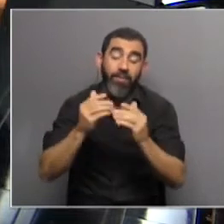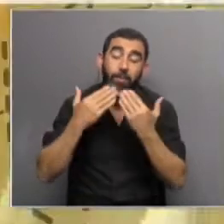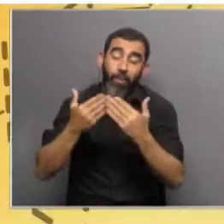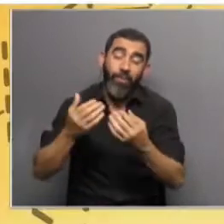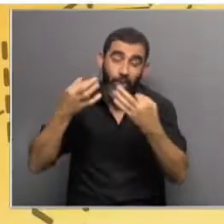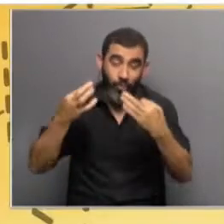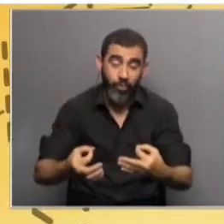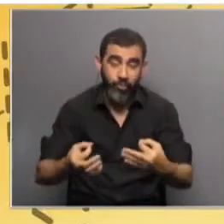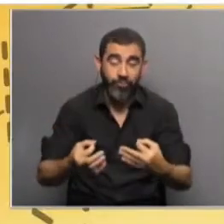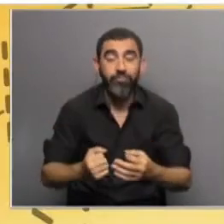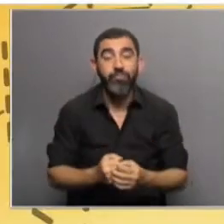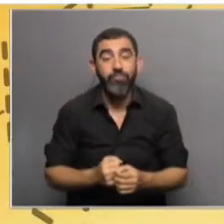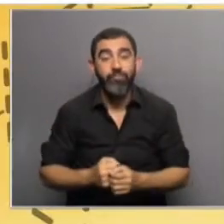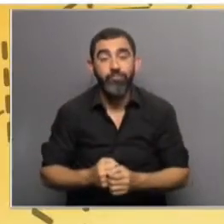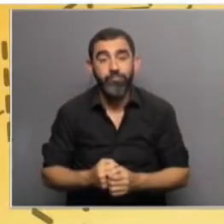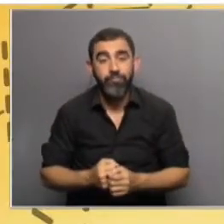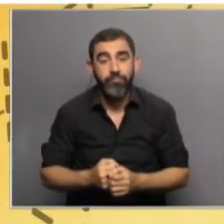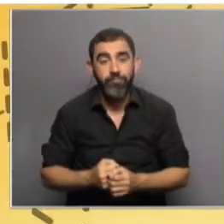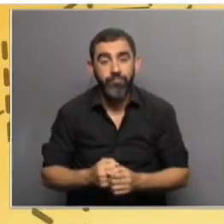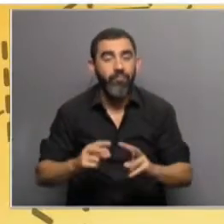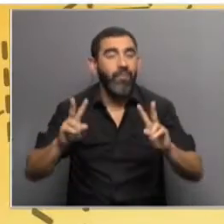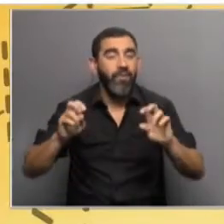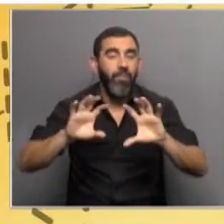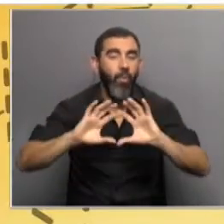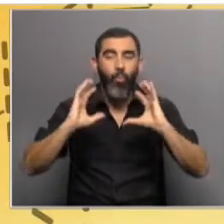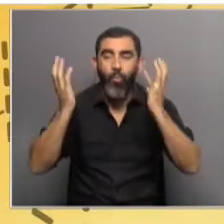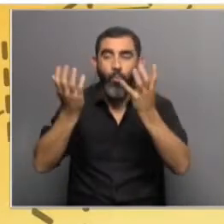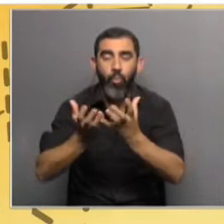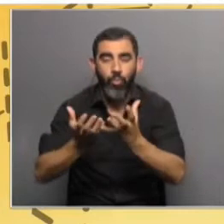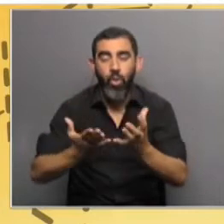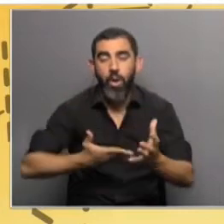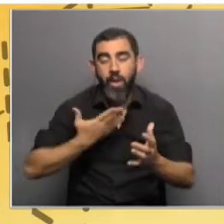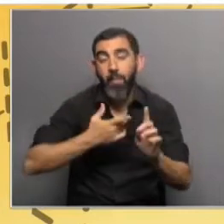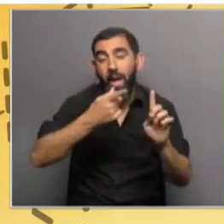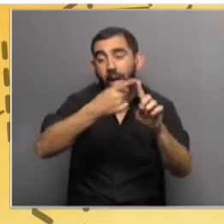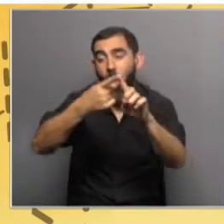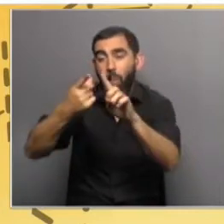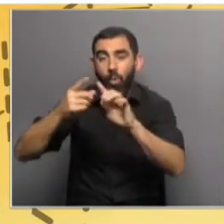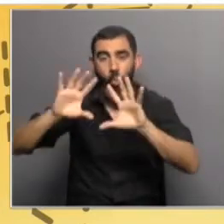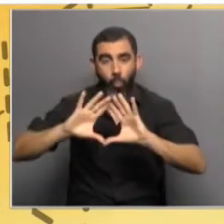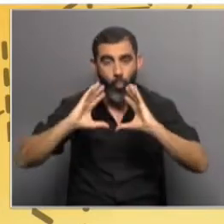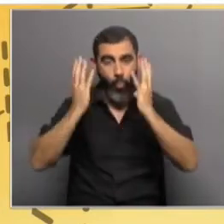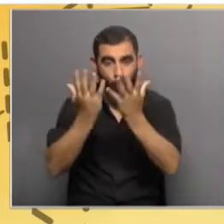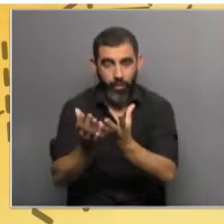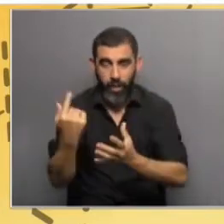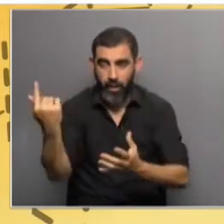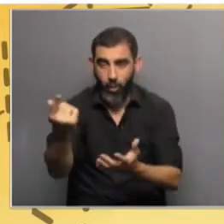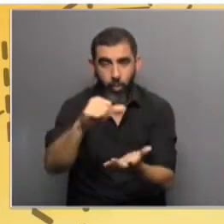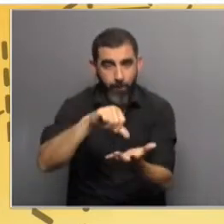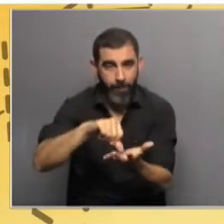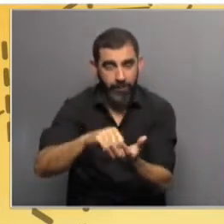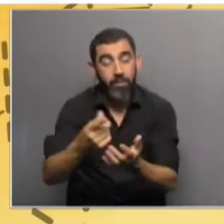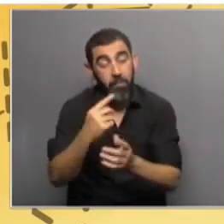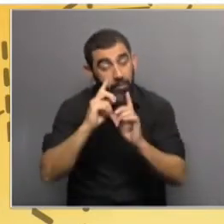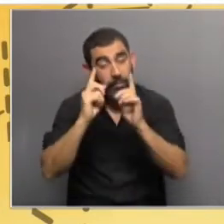consultar, porque por un lado, planetariamente, a escala planetaria se reclama un acuerdo global entre cada uno de los países, pero a su